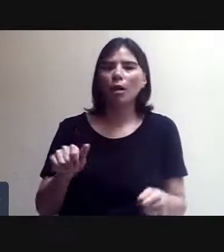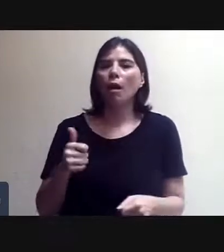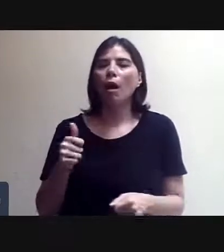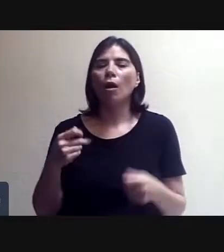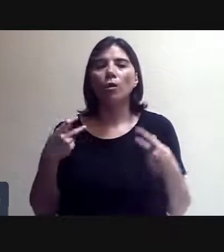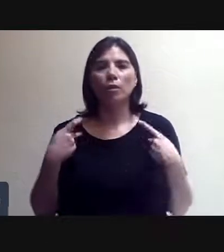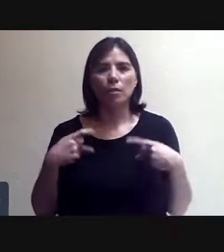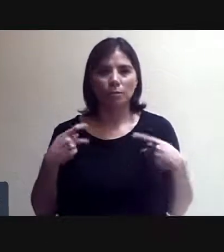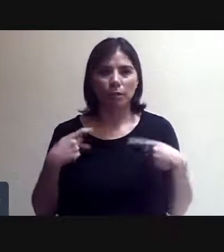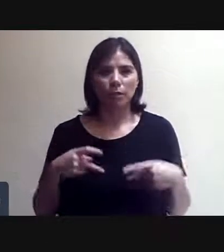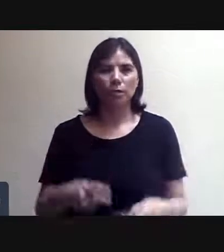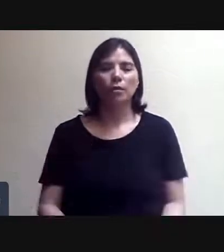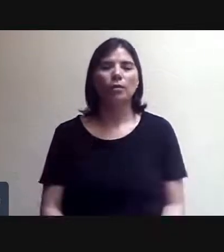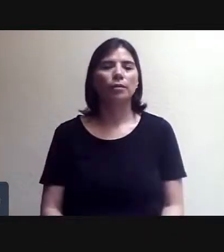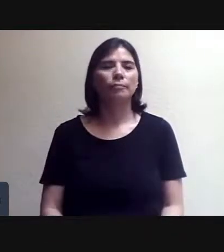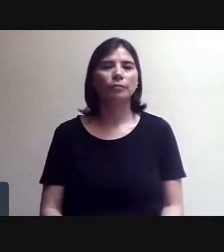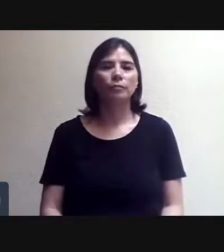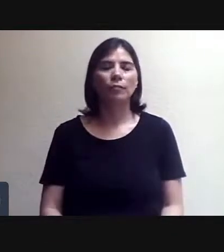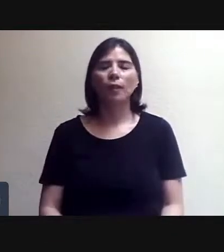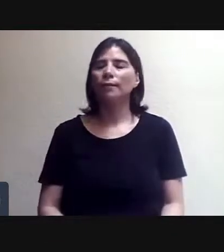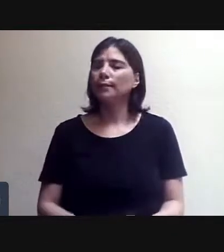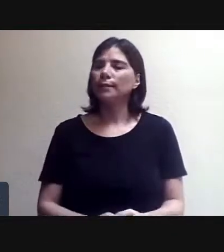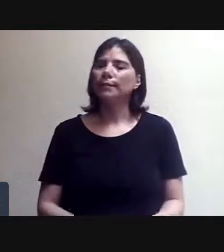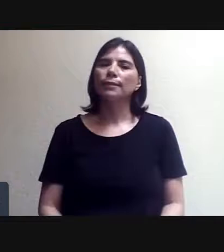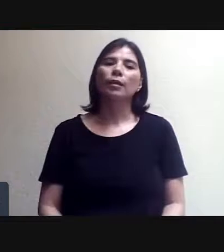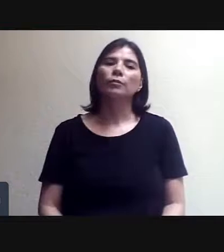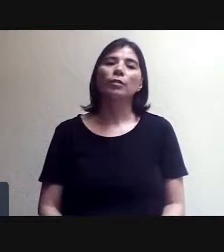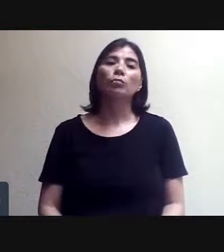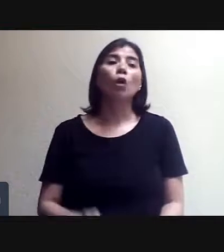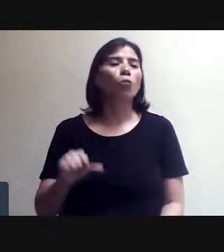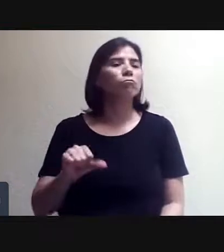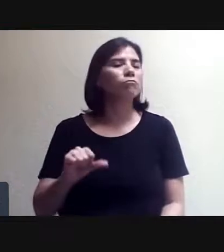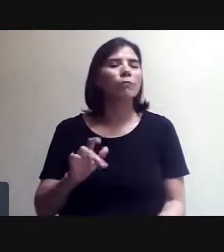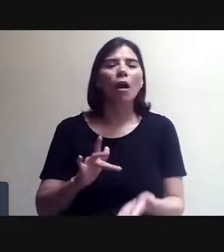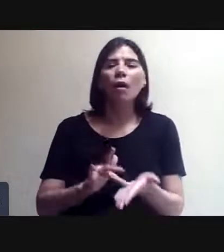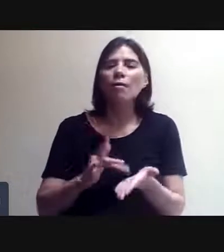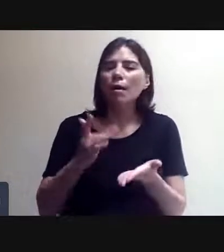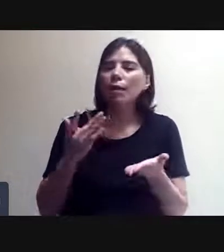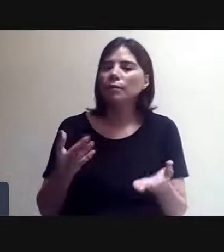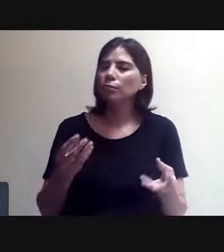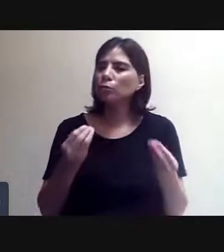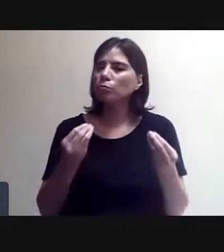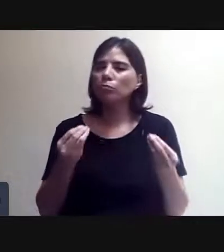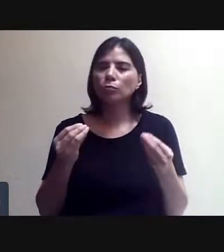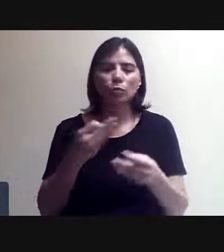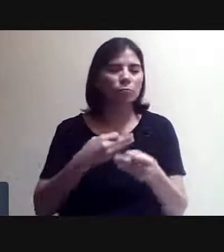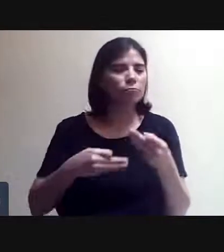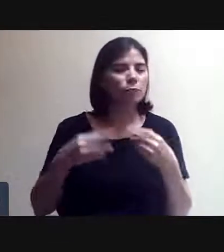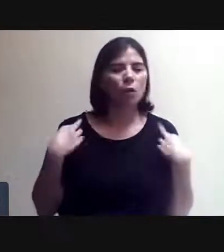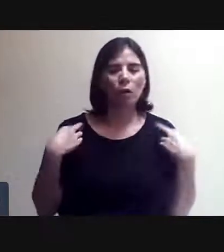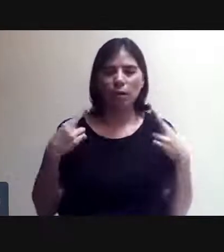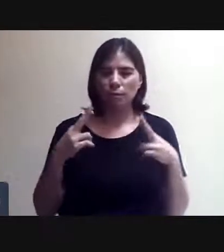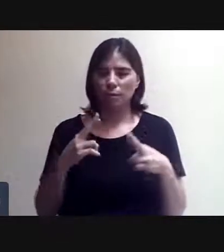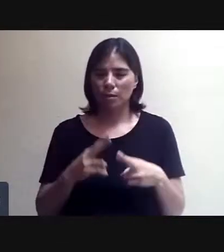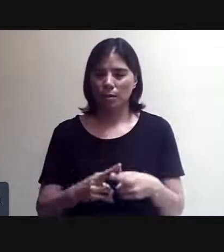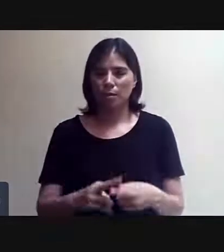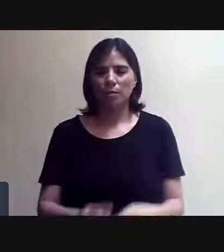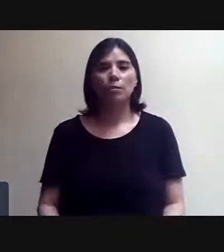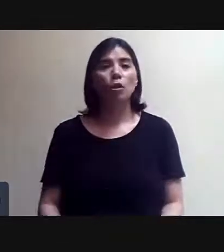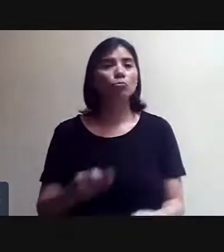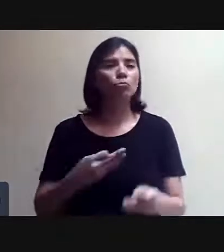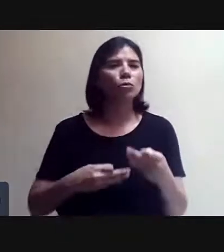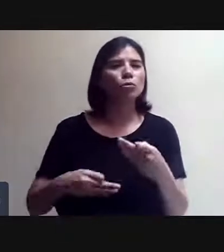Bueno, pues les agradecemos muchísimo, maestros. recordemos que todos los webinars, igual que este,